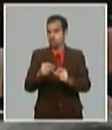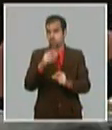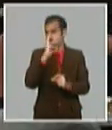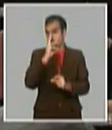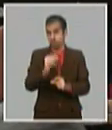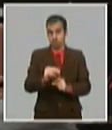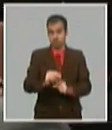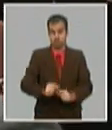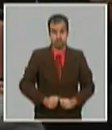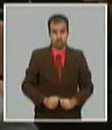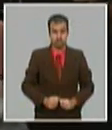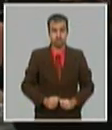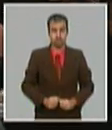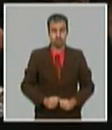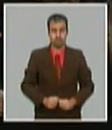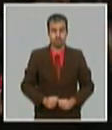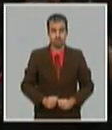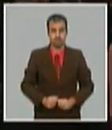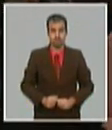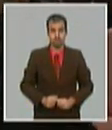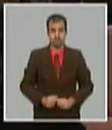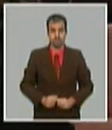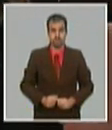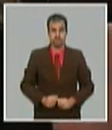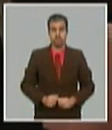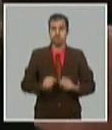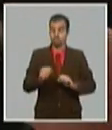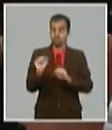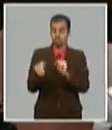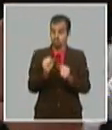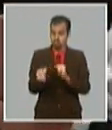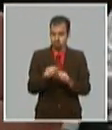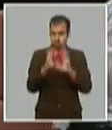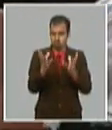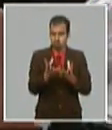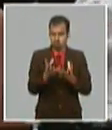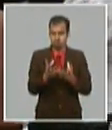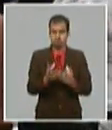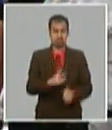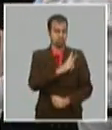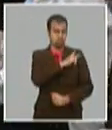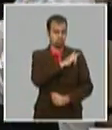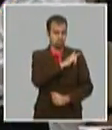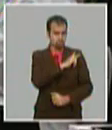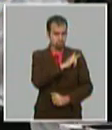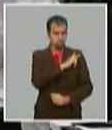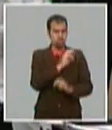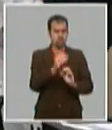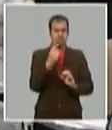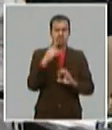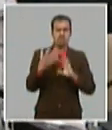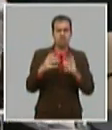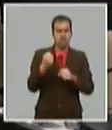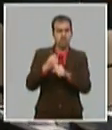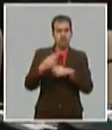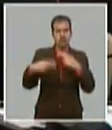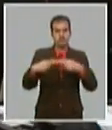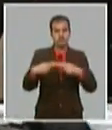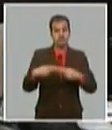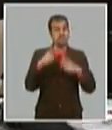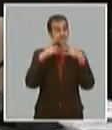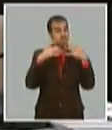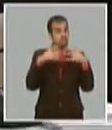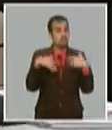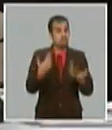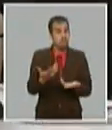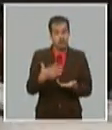entonces el ojo visor el control la conducción de los directivos es muy importante para que